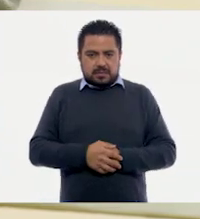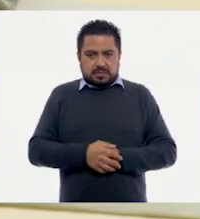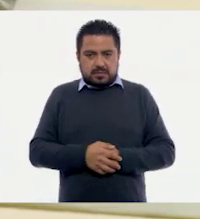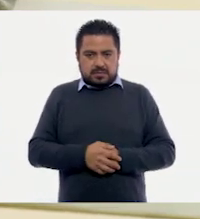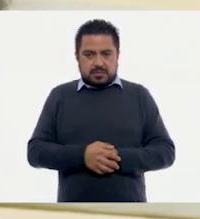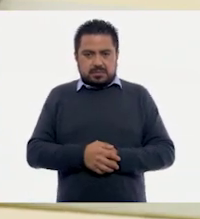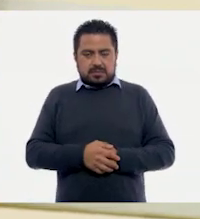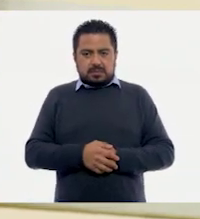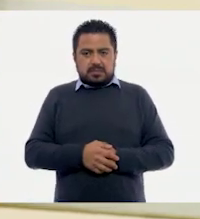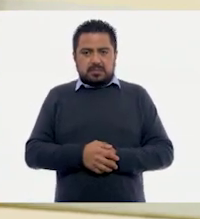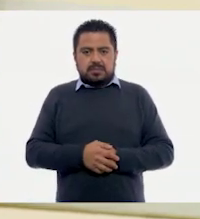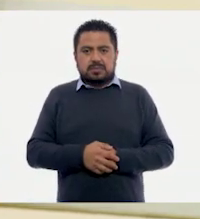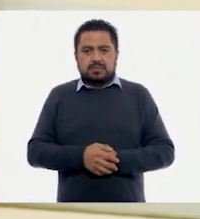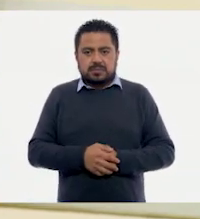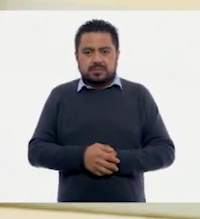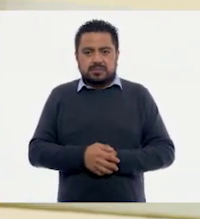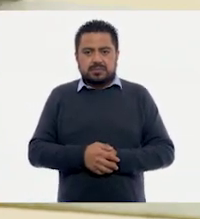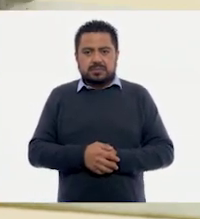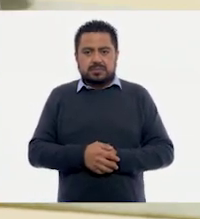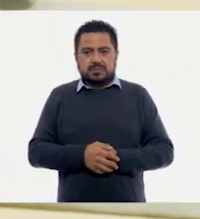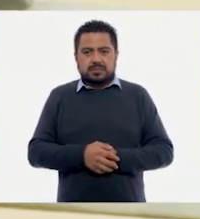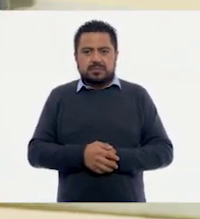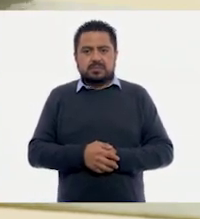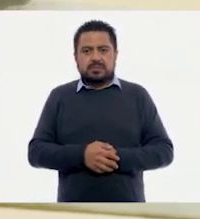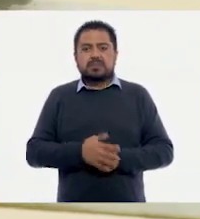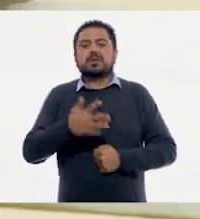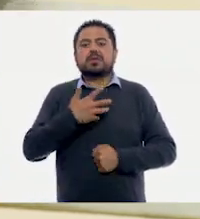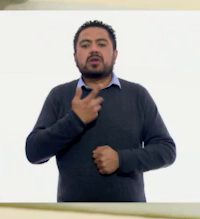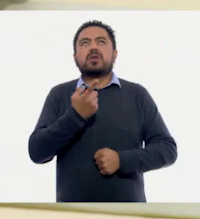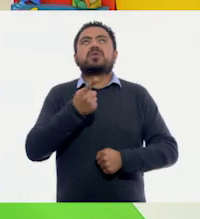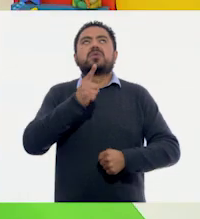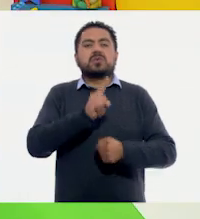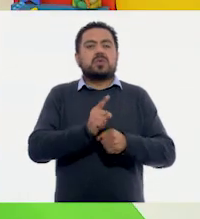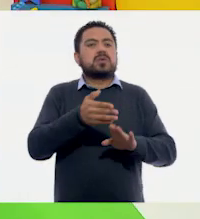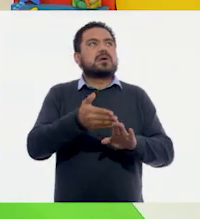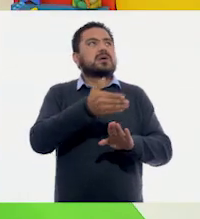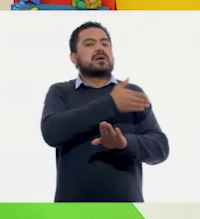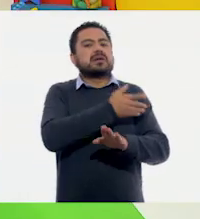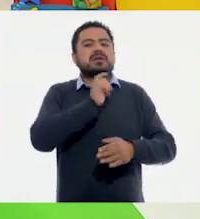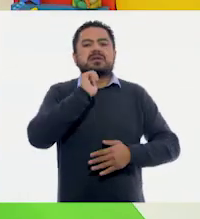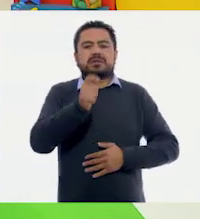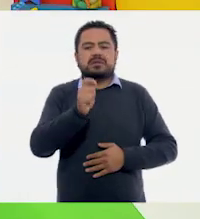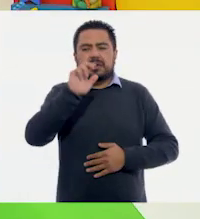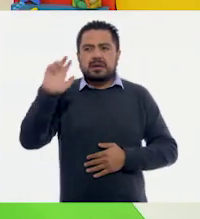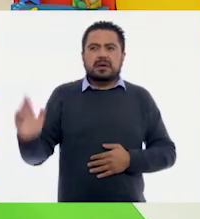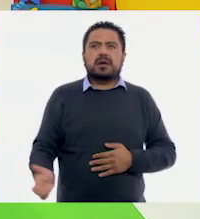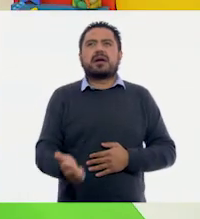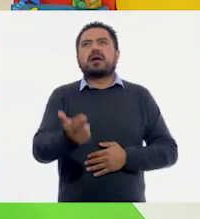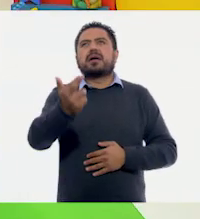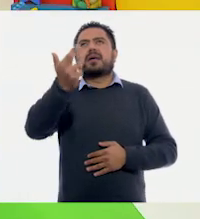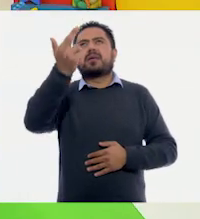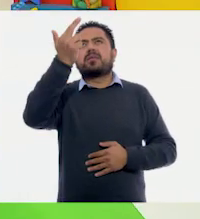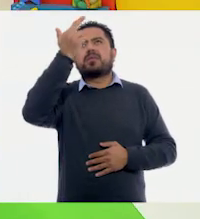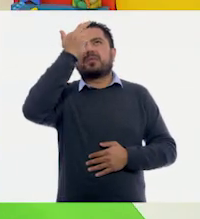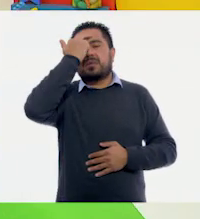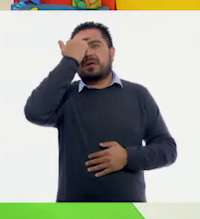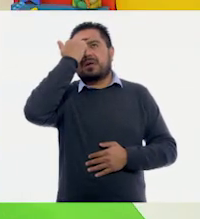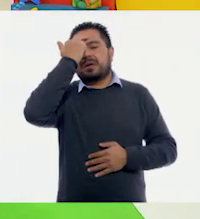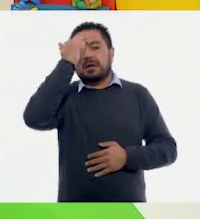un recuerdo.